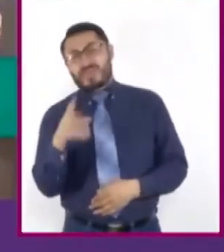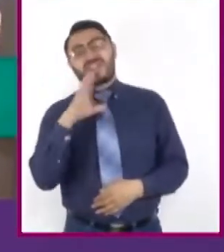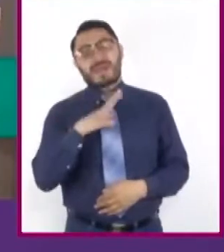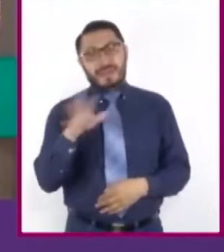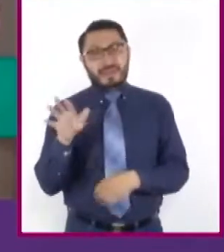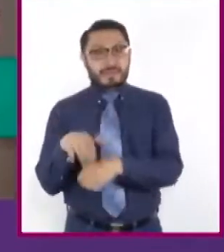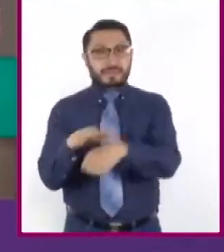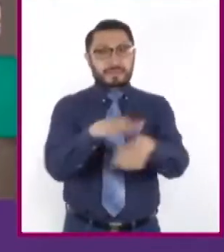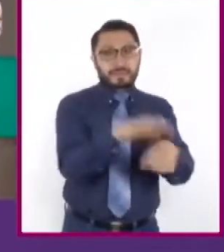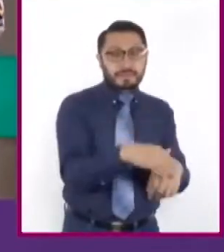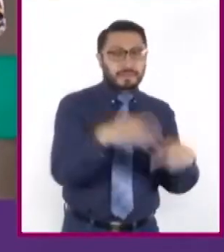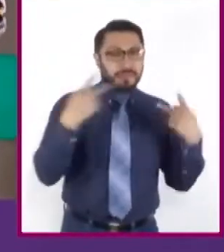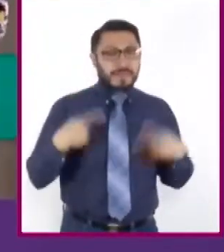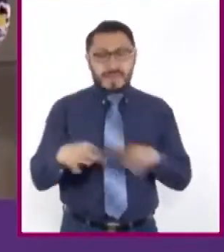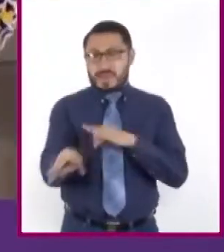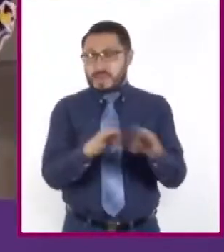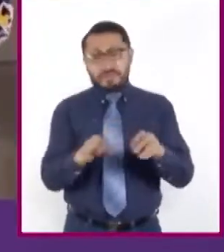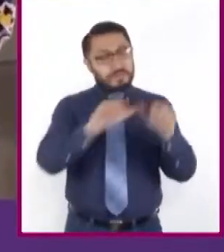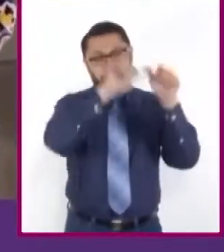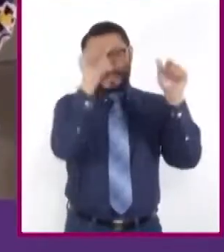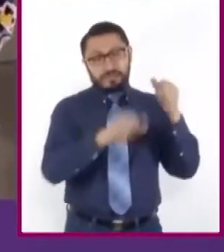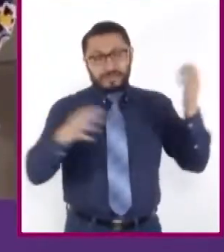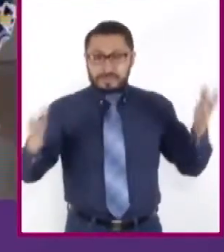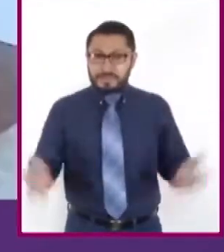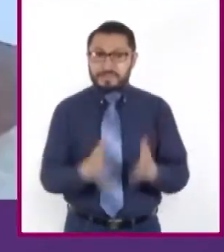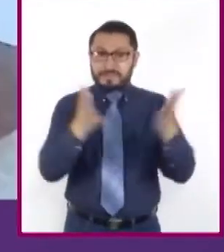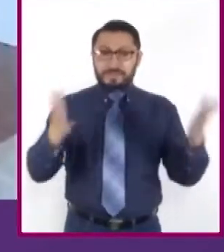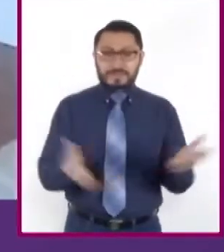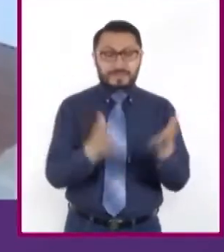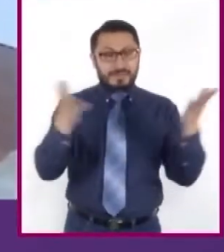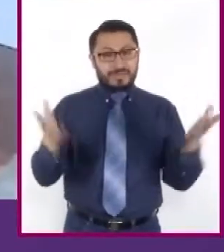artistas para enriquecer el ámbito creativo de México.